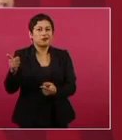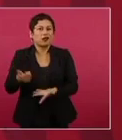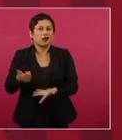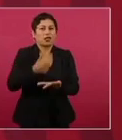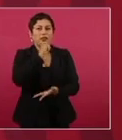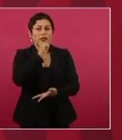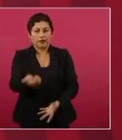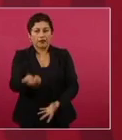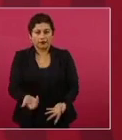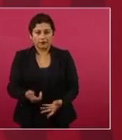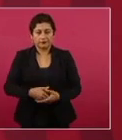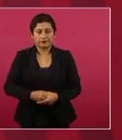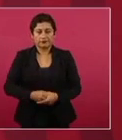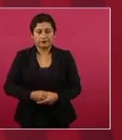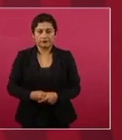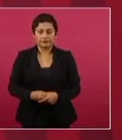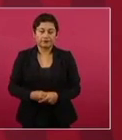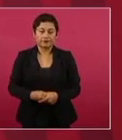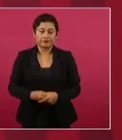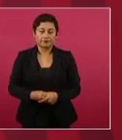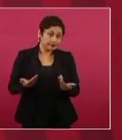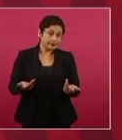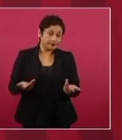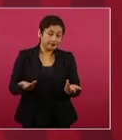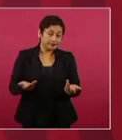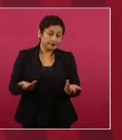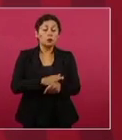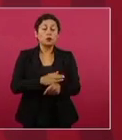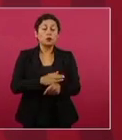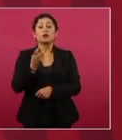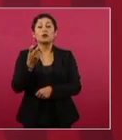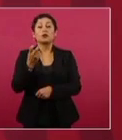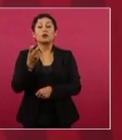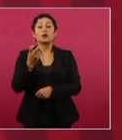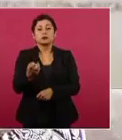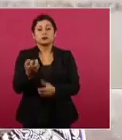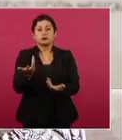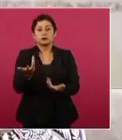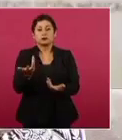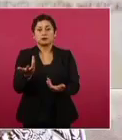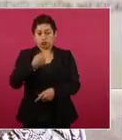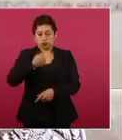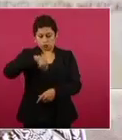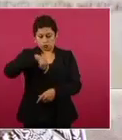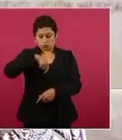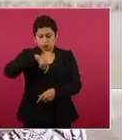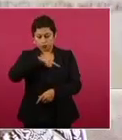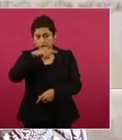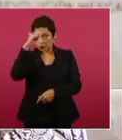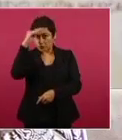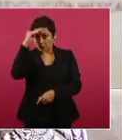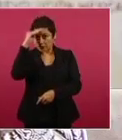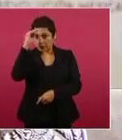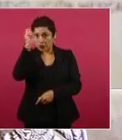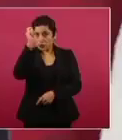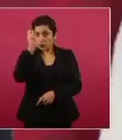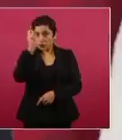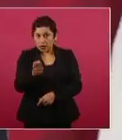Entonces, queremos que el gobierno sea eficiente,